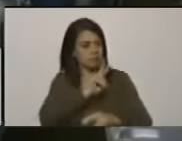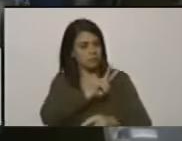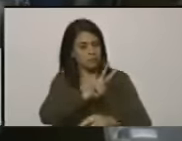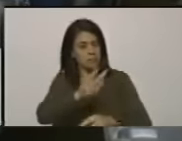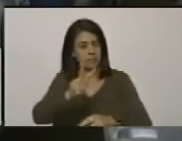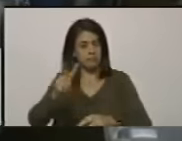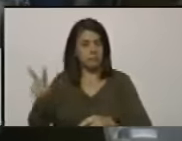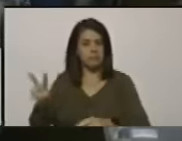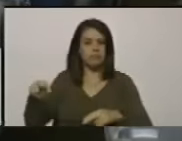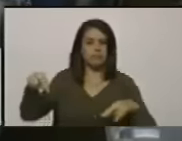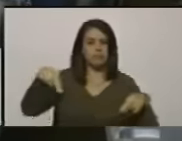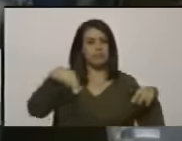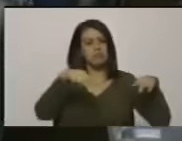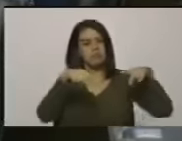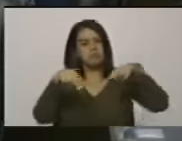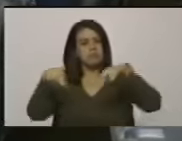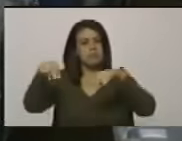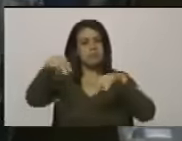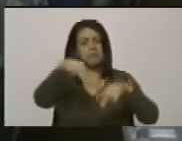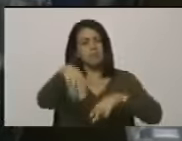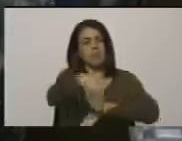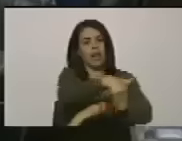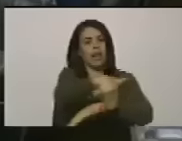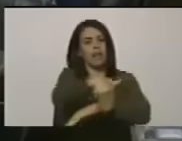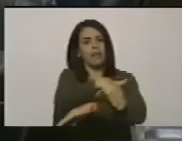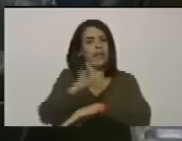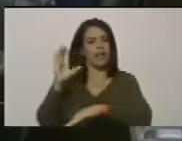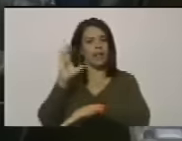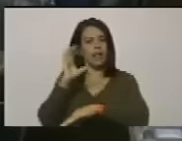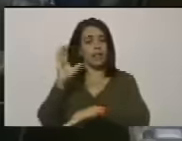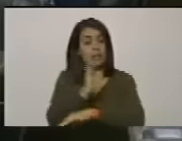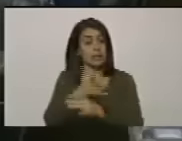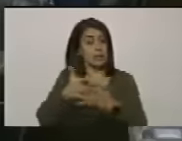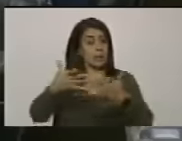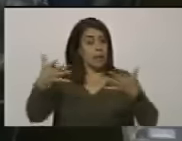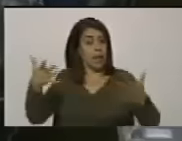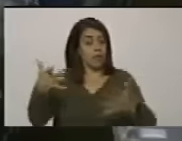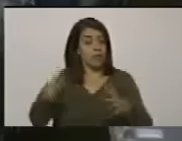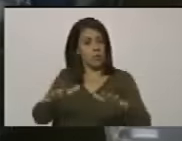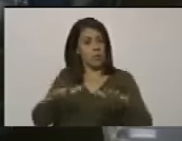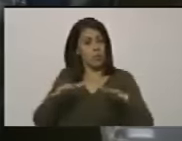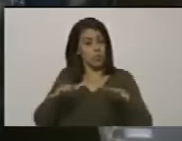circulando por las calles de Caracas en grandes camionetas